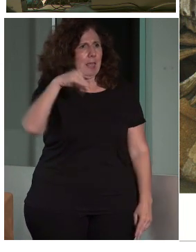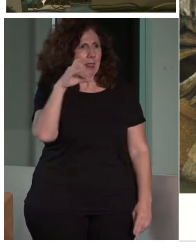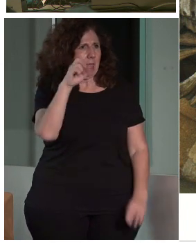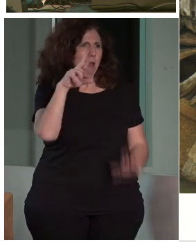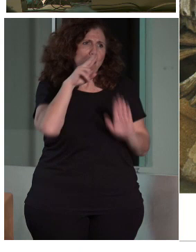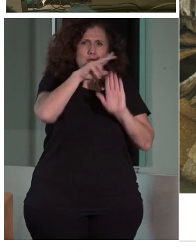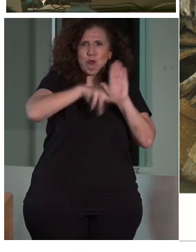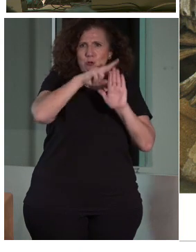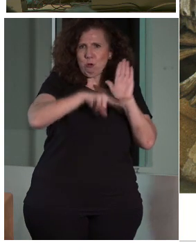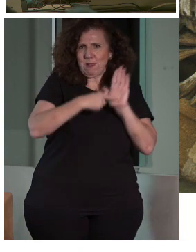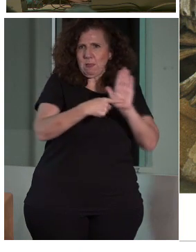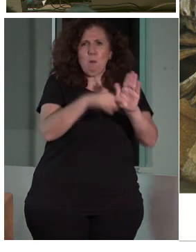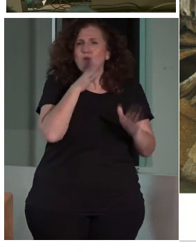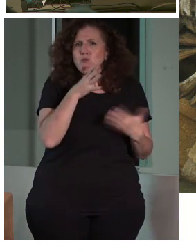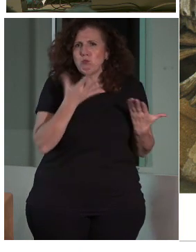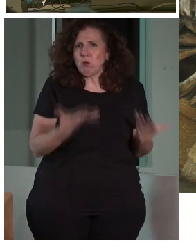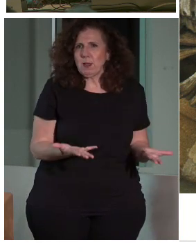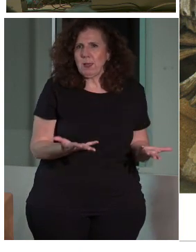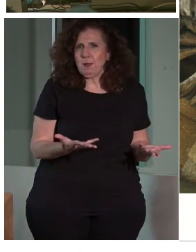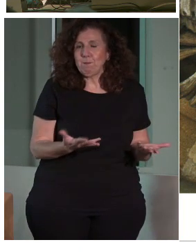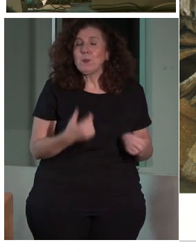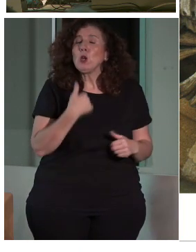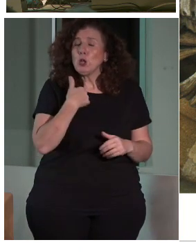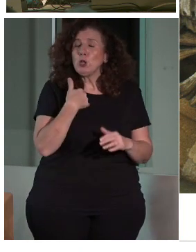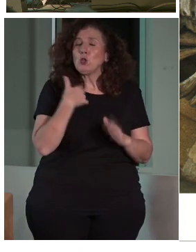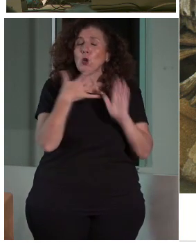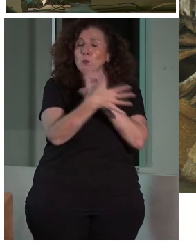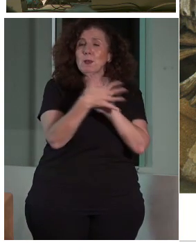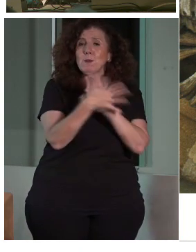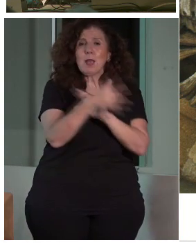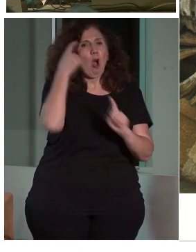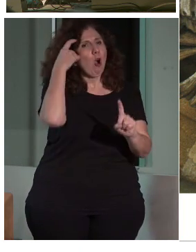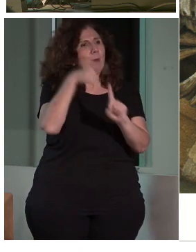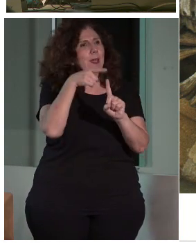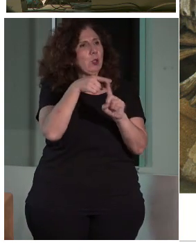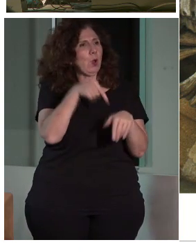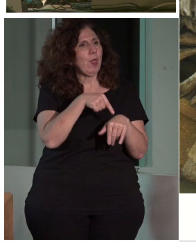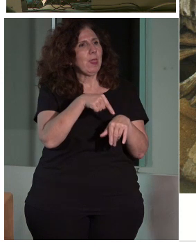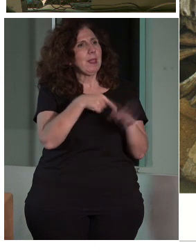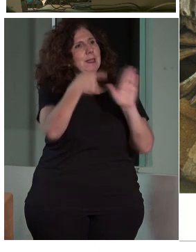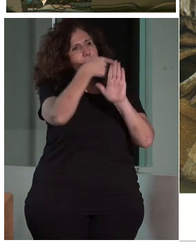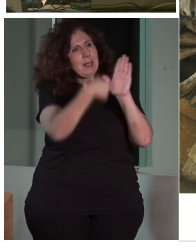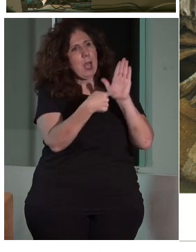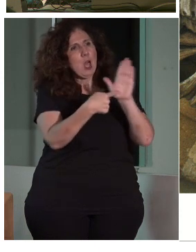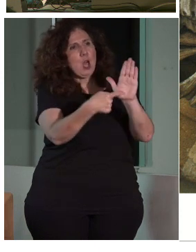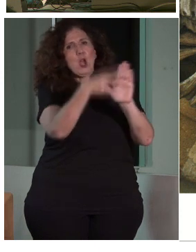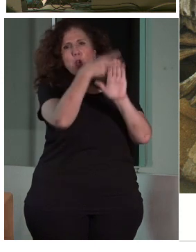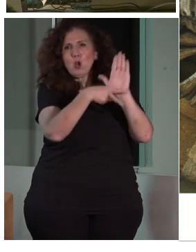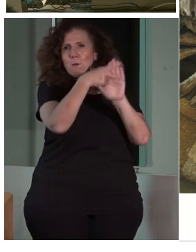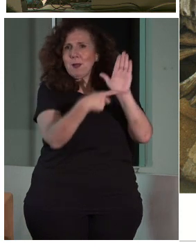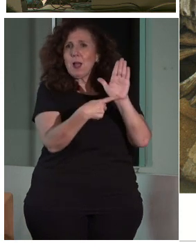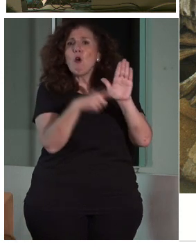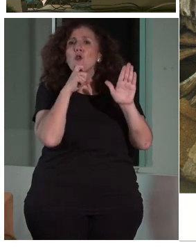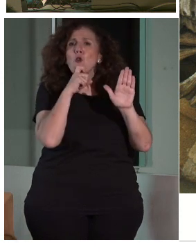decir? Que ahora os contaré lo que nos dice la norma, ¿no? Y os voy a explicar, pues, cuál es el objeto de esta norma, cómo se estructura. Y la parte más